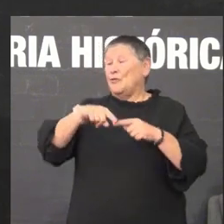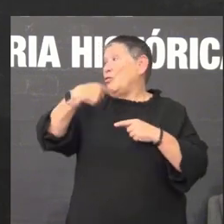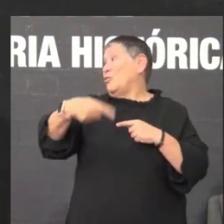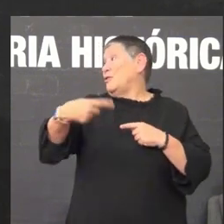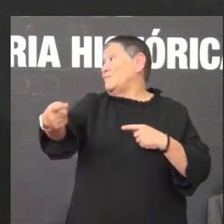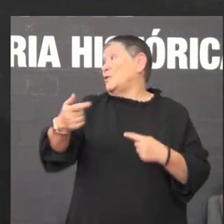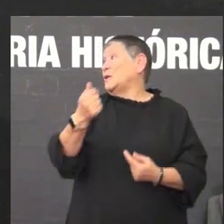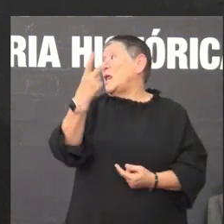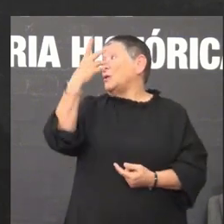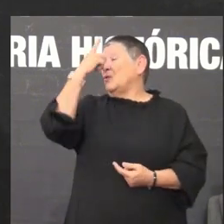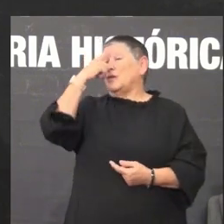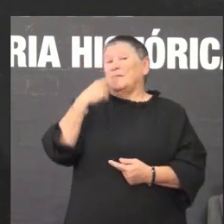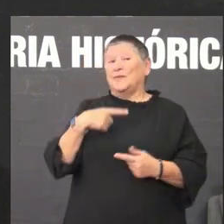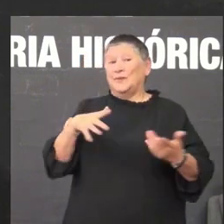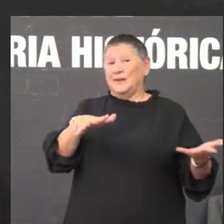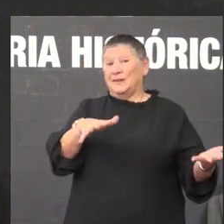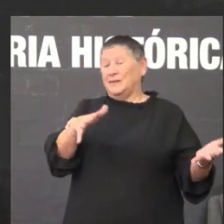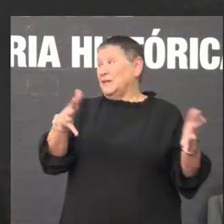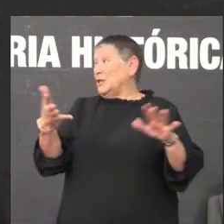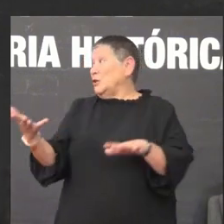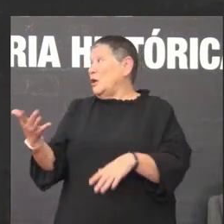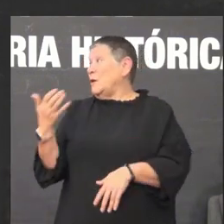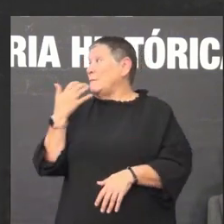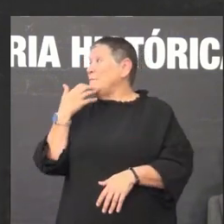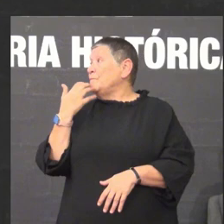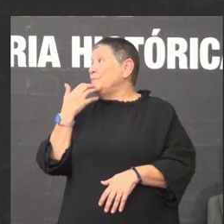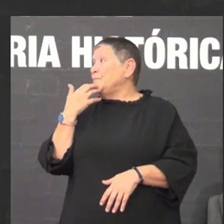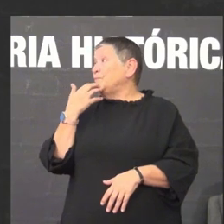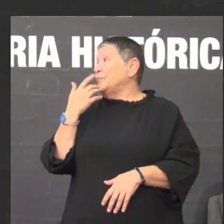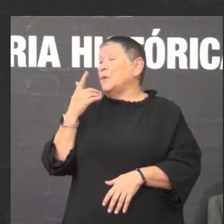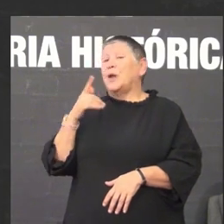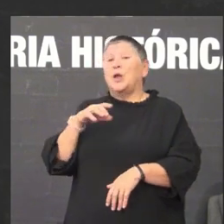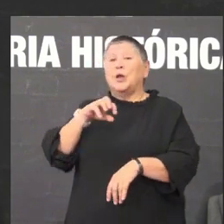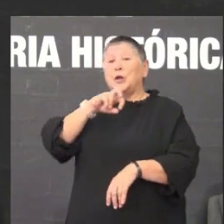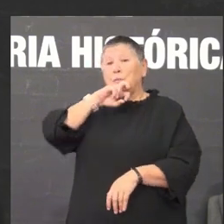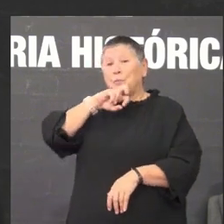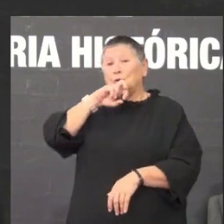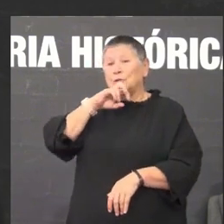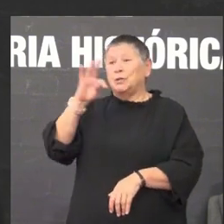figuras da transición como Monseñor Tarancón